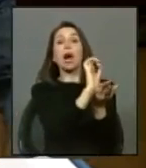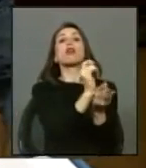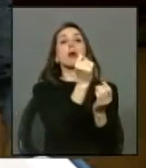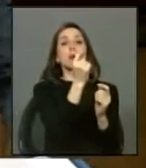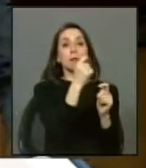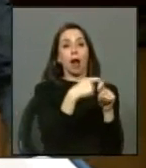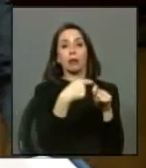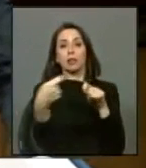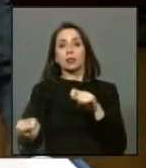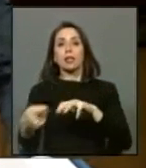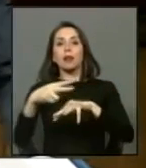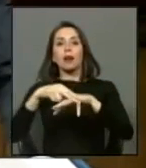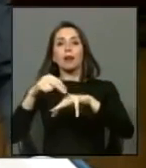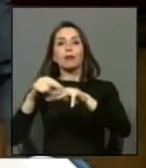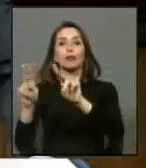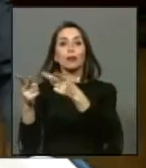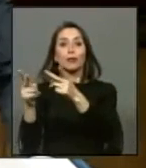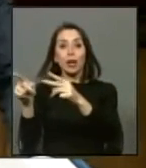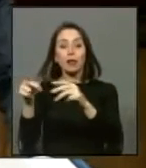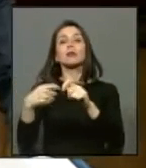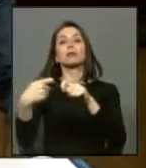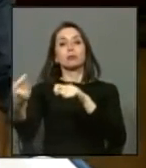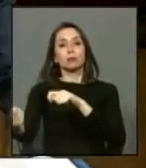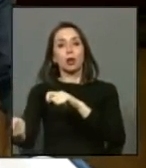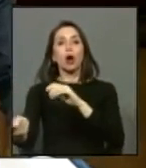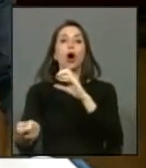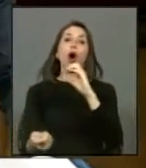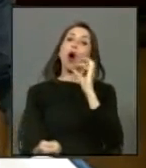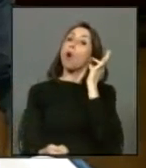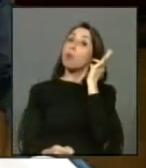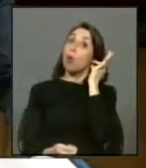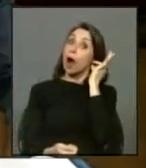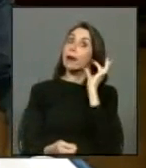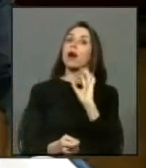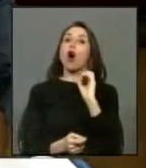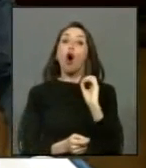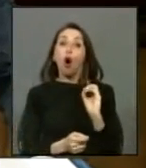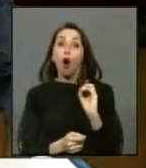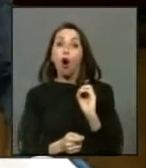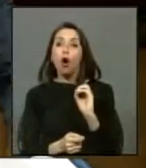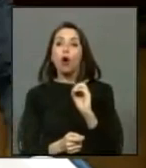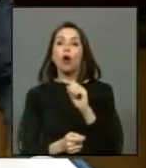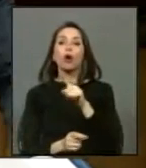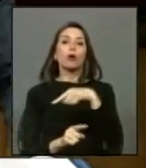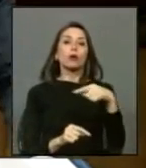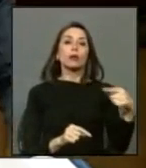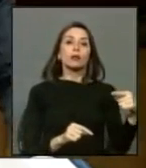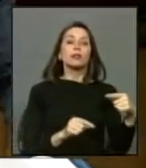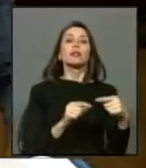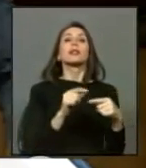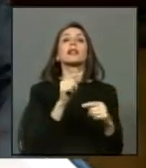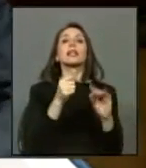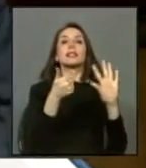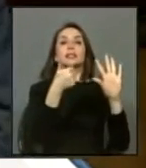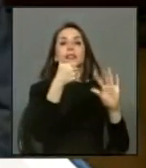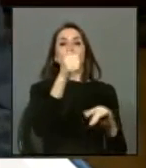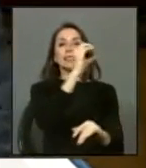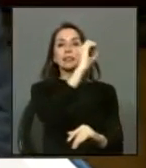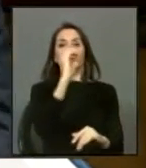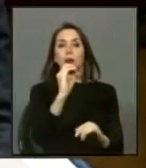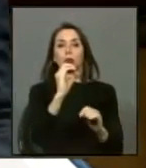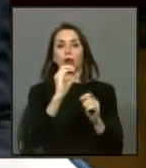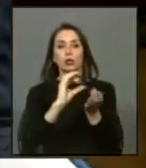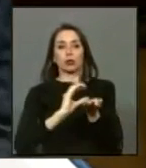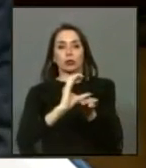cónyuge sobreviviente y o los titulares quienes recibirán el 60% del aporte referido en el